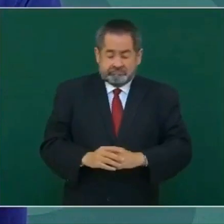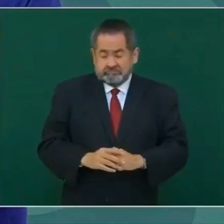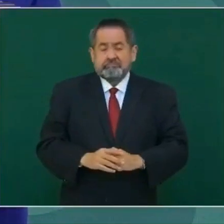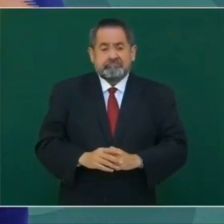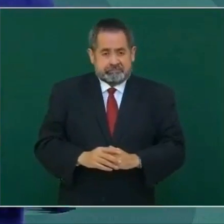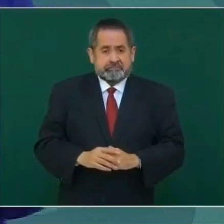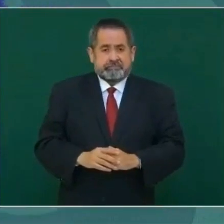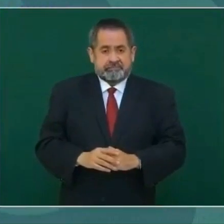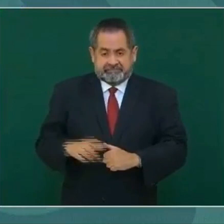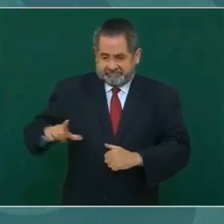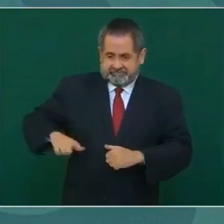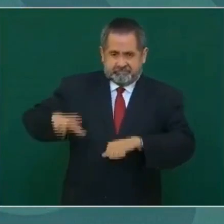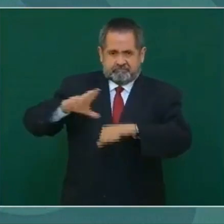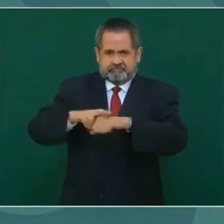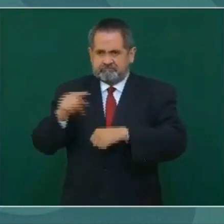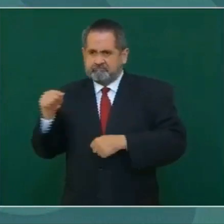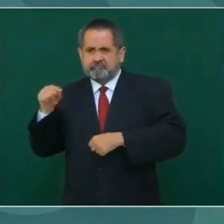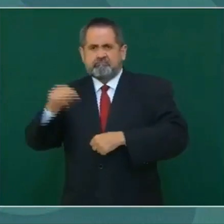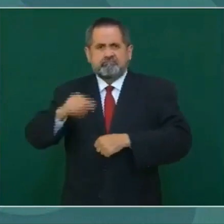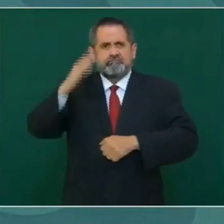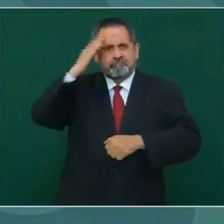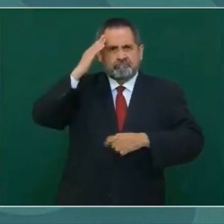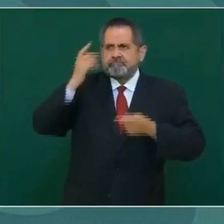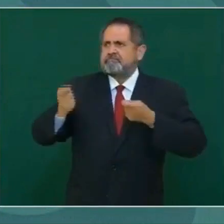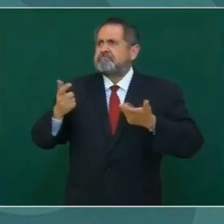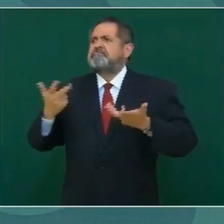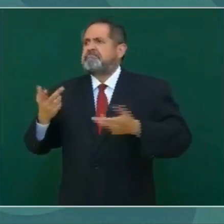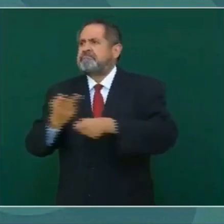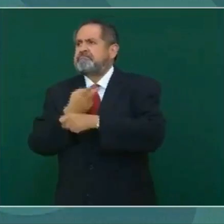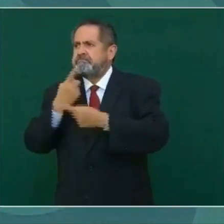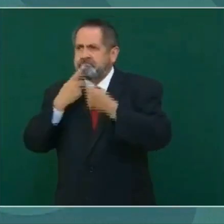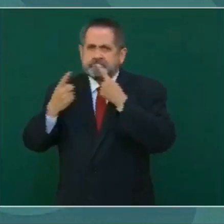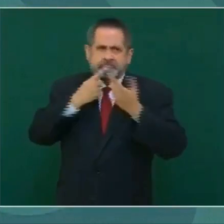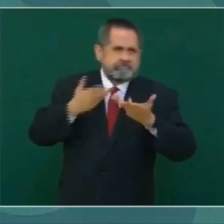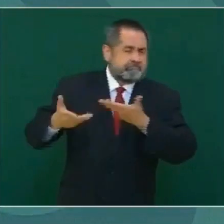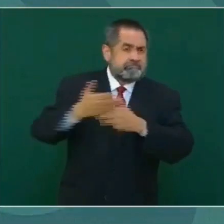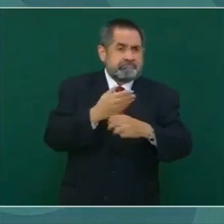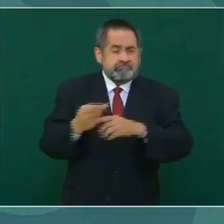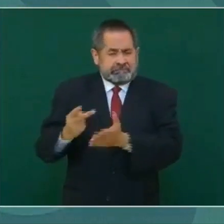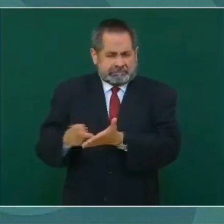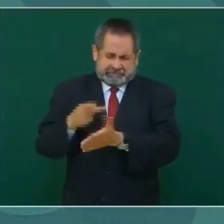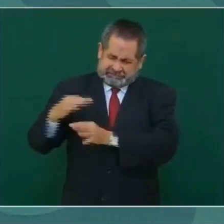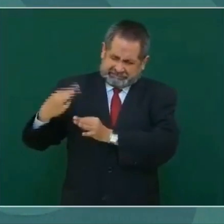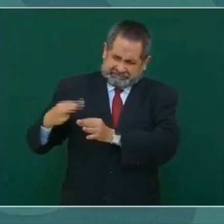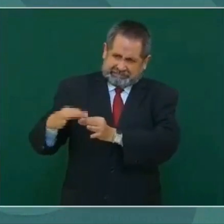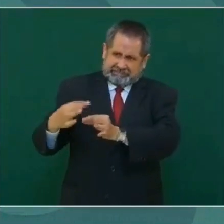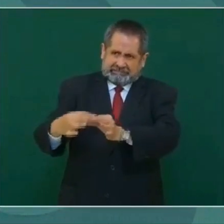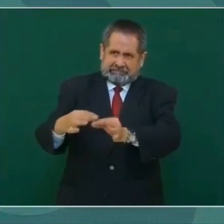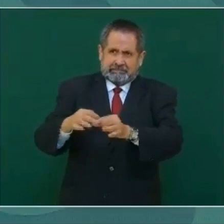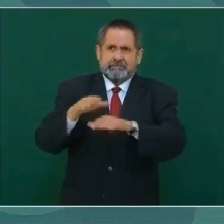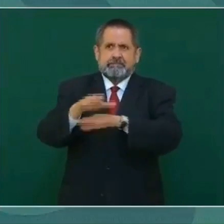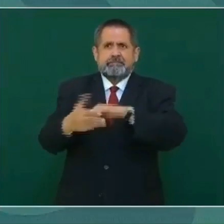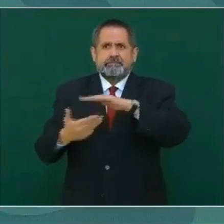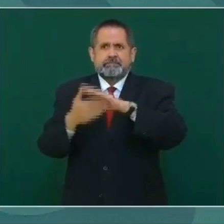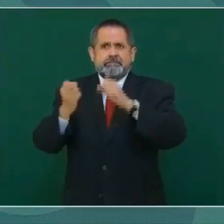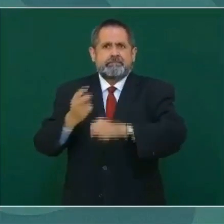que el gobernador encabece la reunión de la mesa de seguridad.